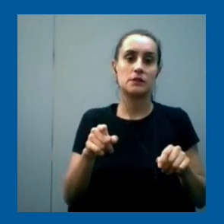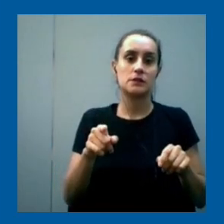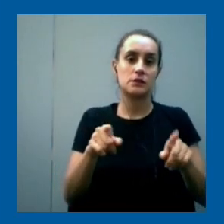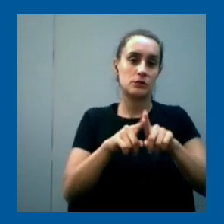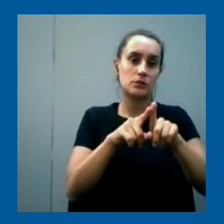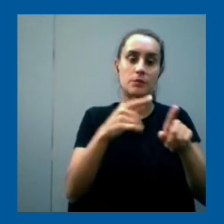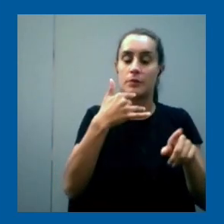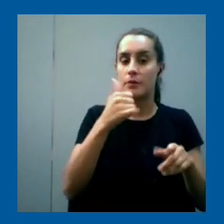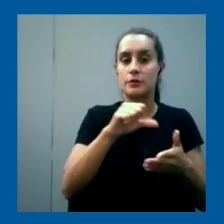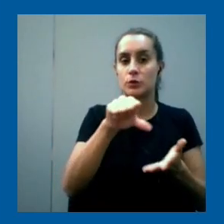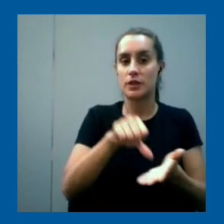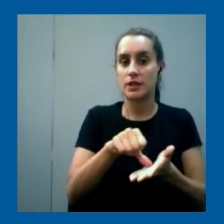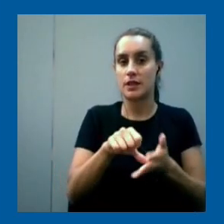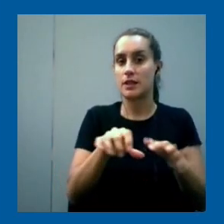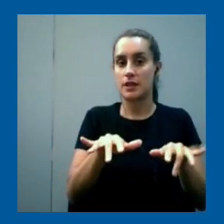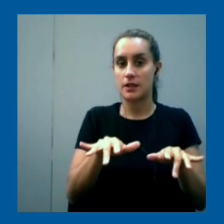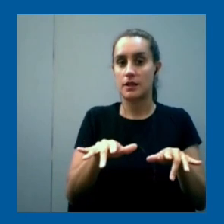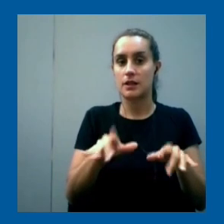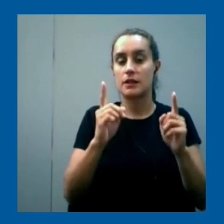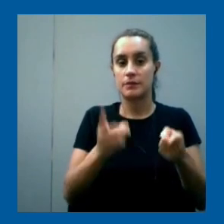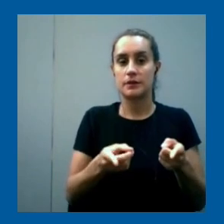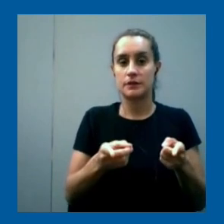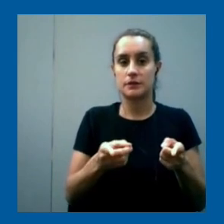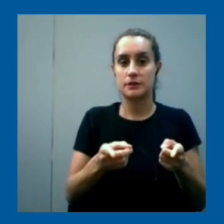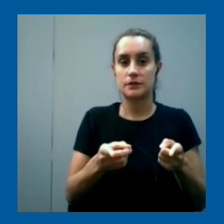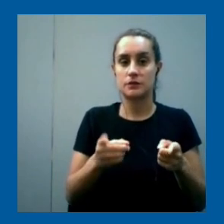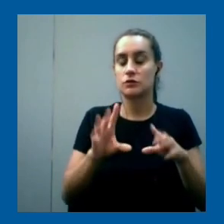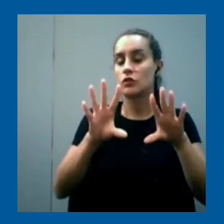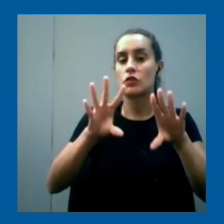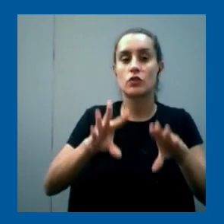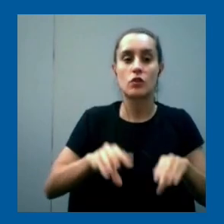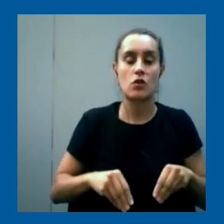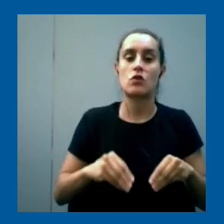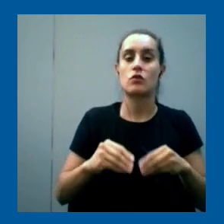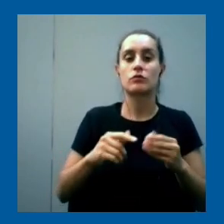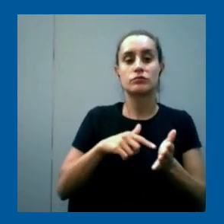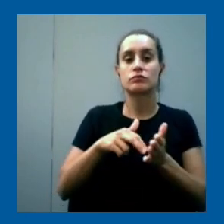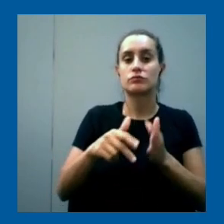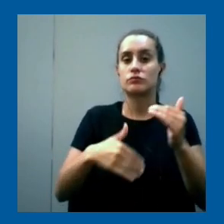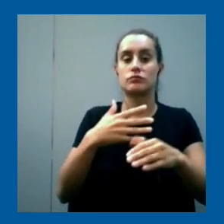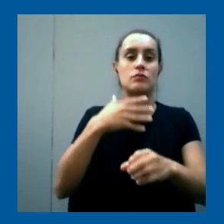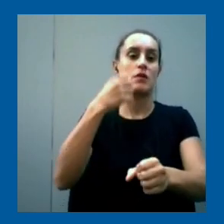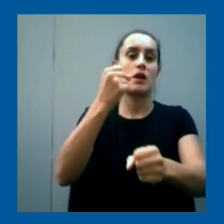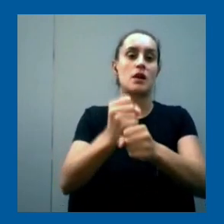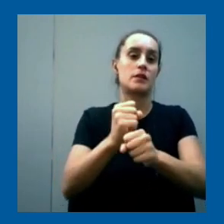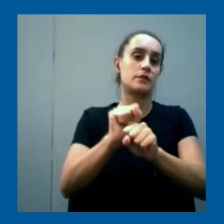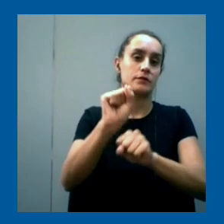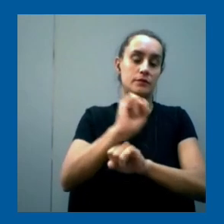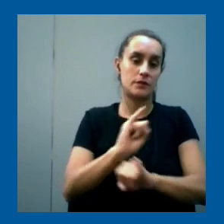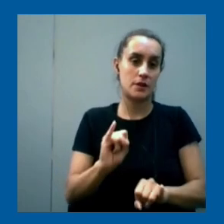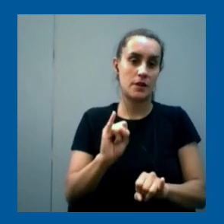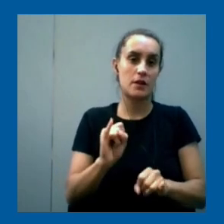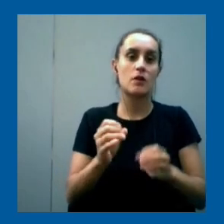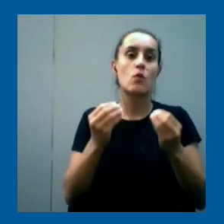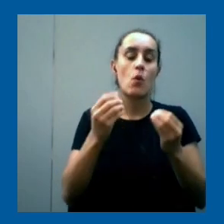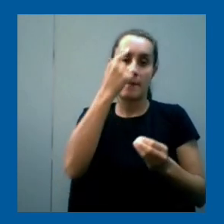digital hasta digamos en toda la progresión hasta el perfil de egreso con lo cual sabemos y ya está